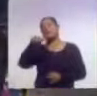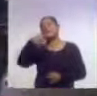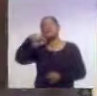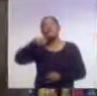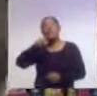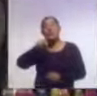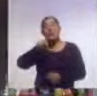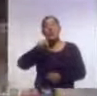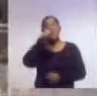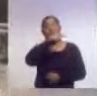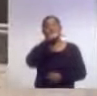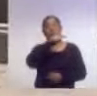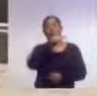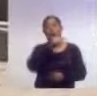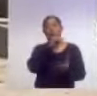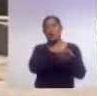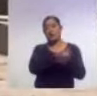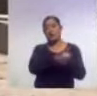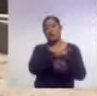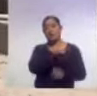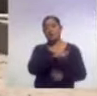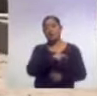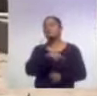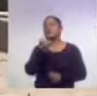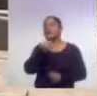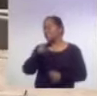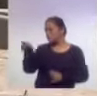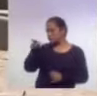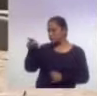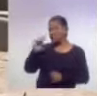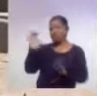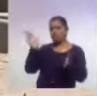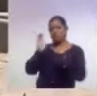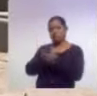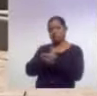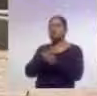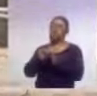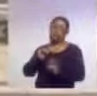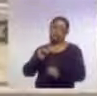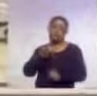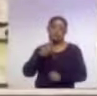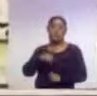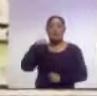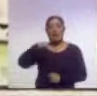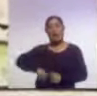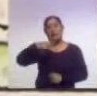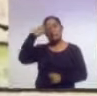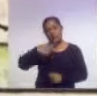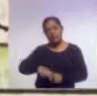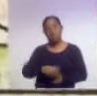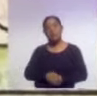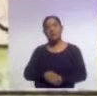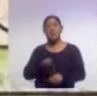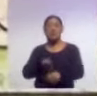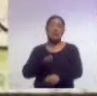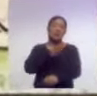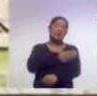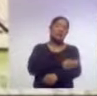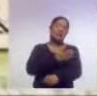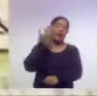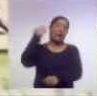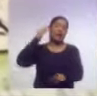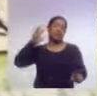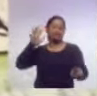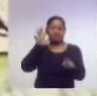la autorización del marido. Y que fuesen casadas, hablando del tema del matrimonio. En México. En México, desde antes de la conquista,